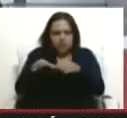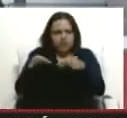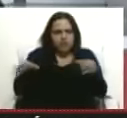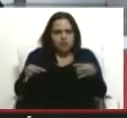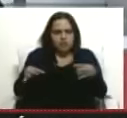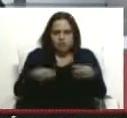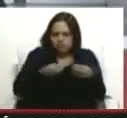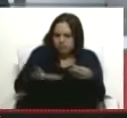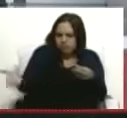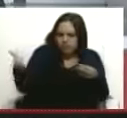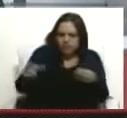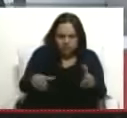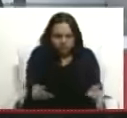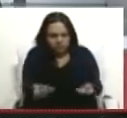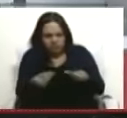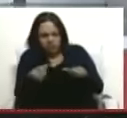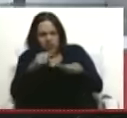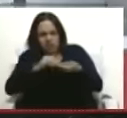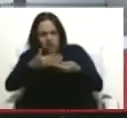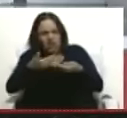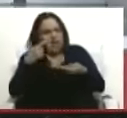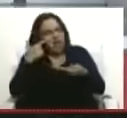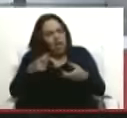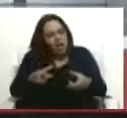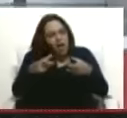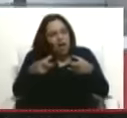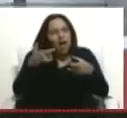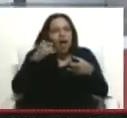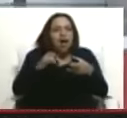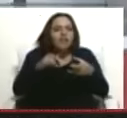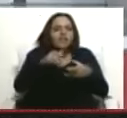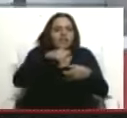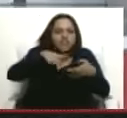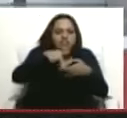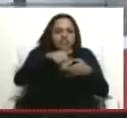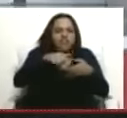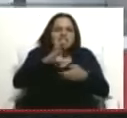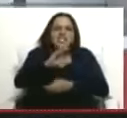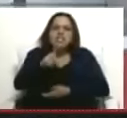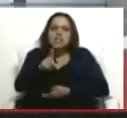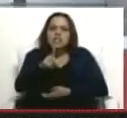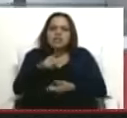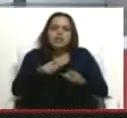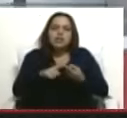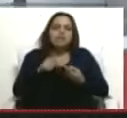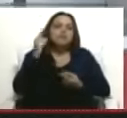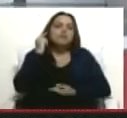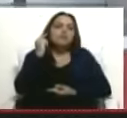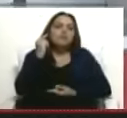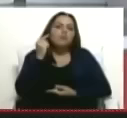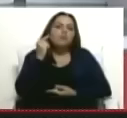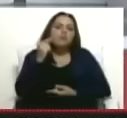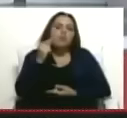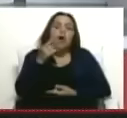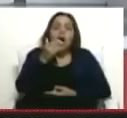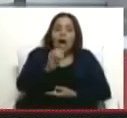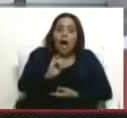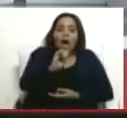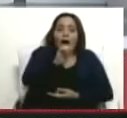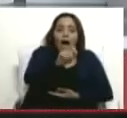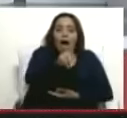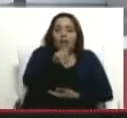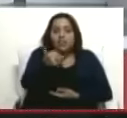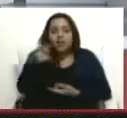lo lanzan en esa mesa. Se ve clarito, porque las grabaciones entre Adi Salcedo y Reni, las graba Adi